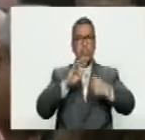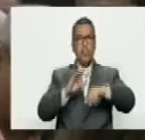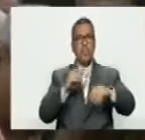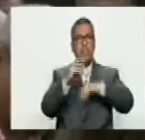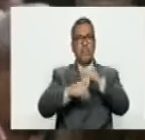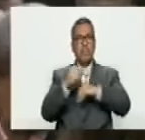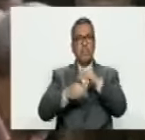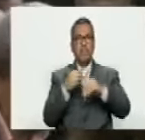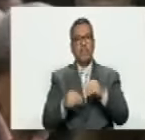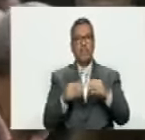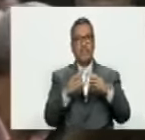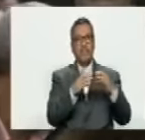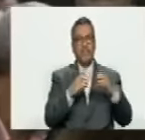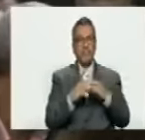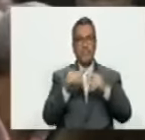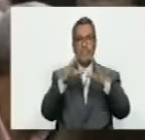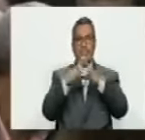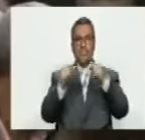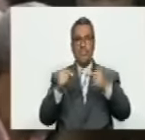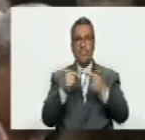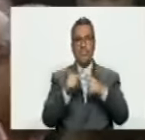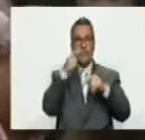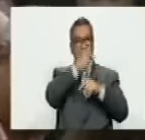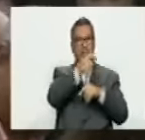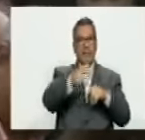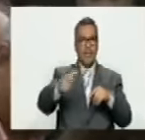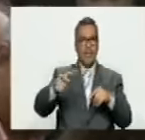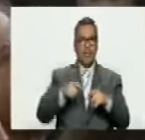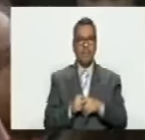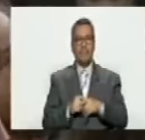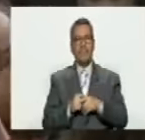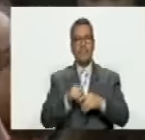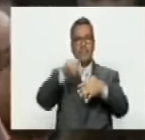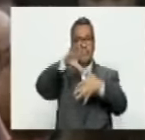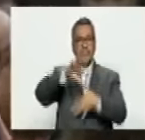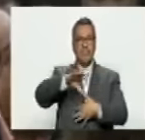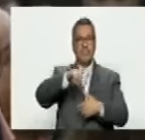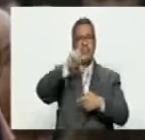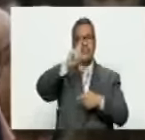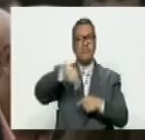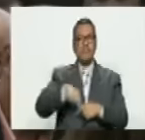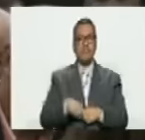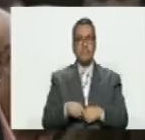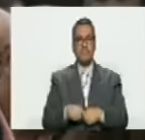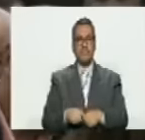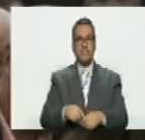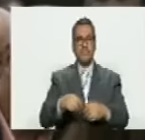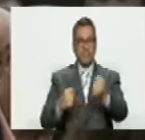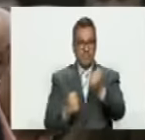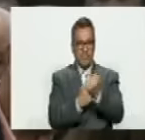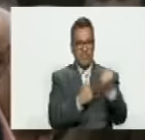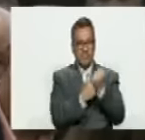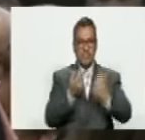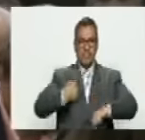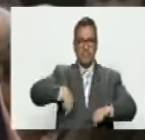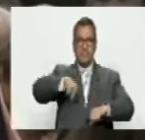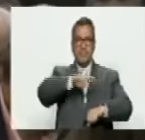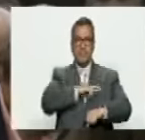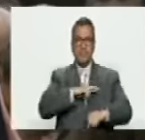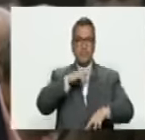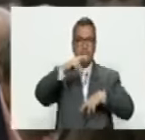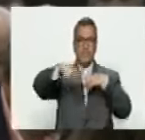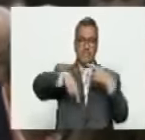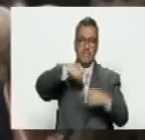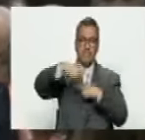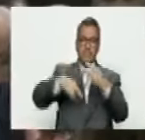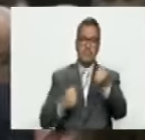gestando en todos los pueblos de América Latina, que es el respaldo a nuestra revolución, que